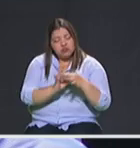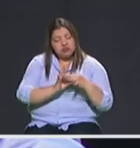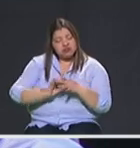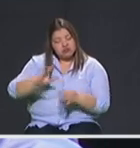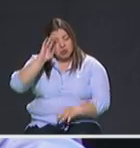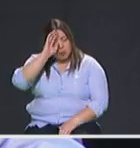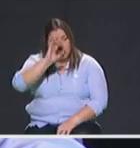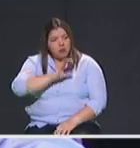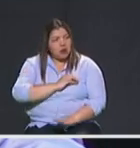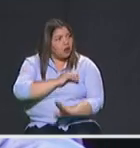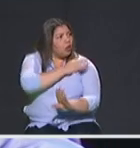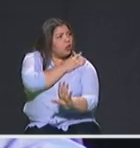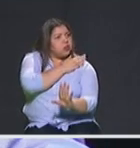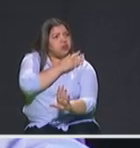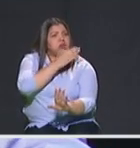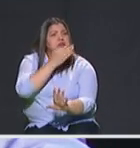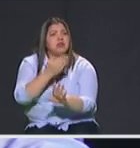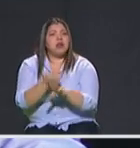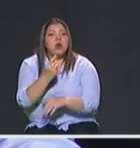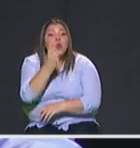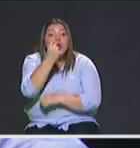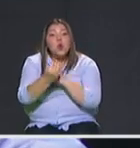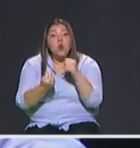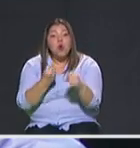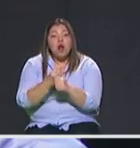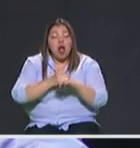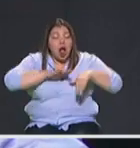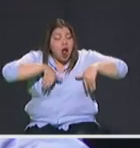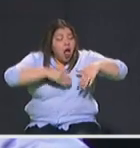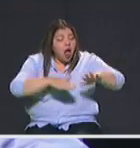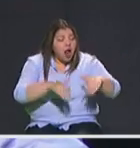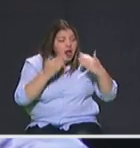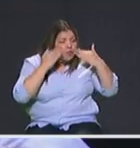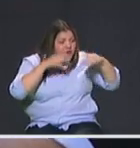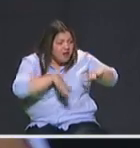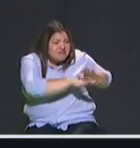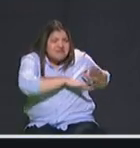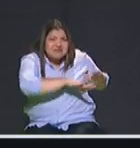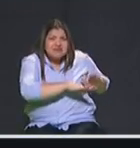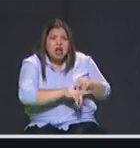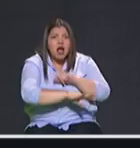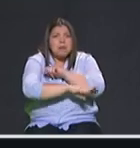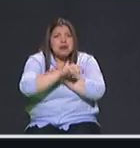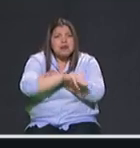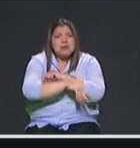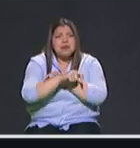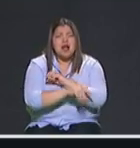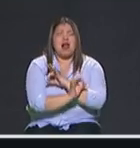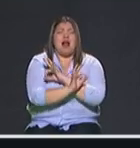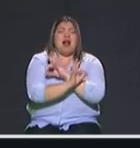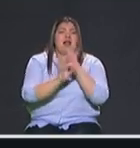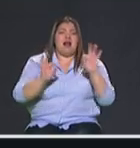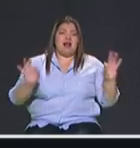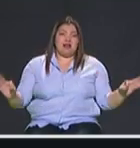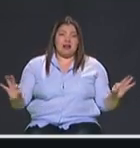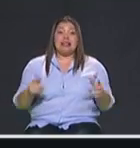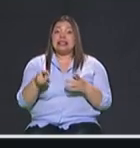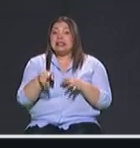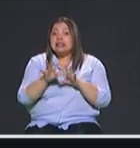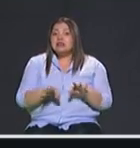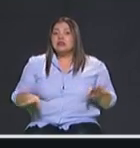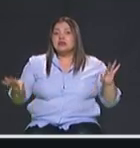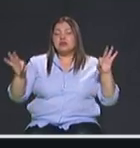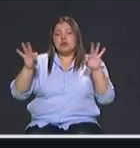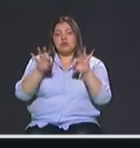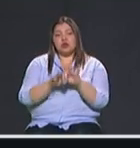año no hay hurtos ni fleteos en Provenza hace un año entonces muy importante organización social